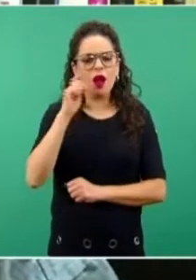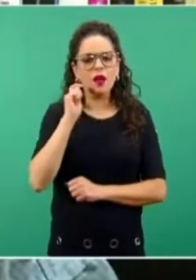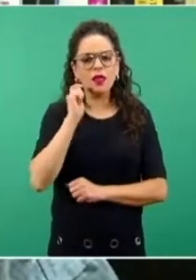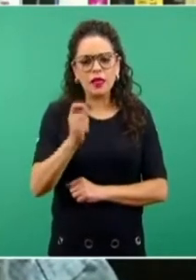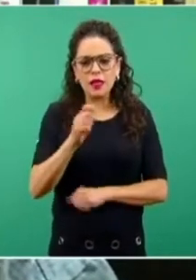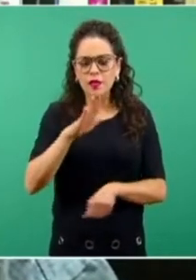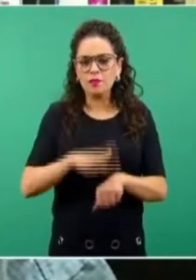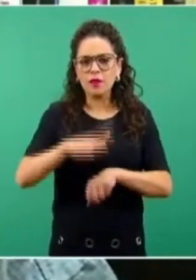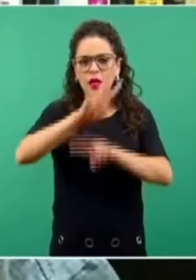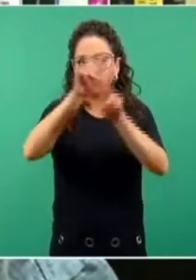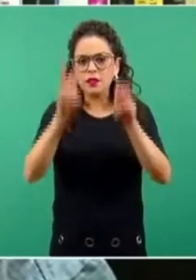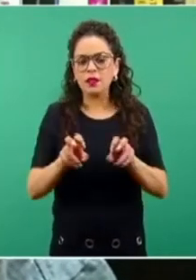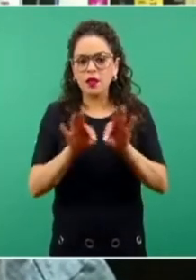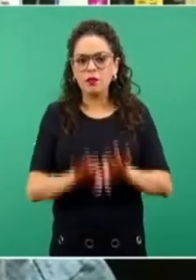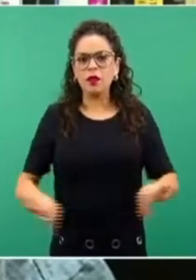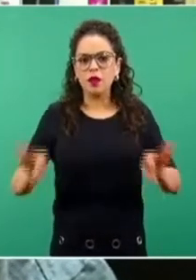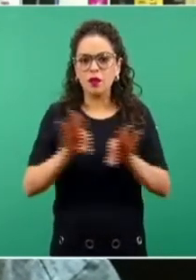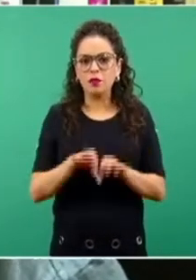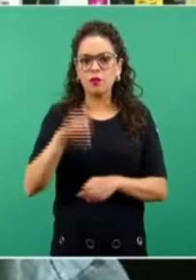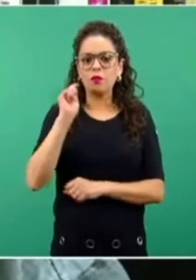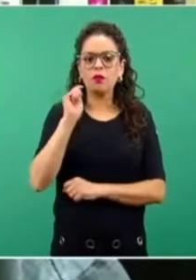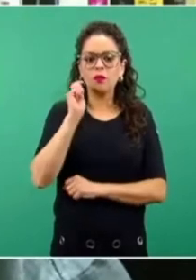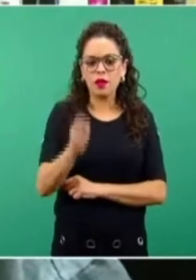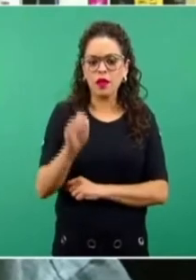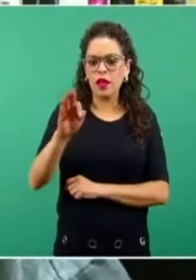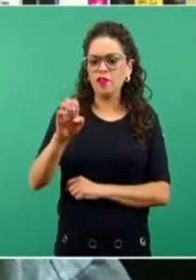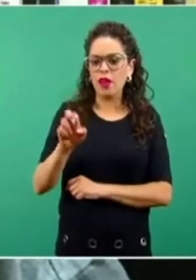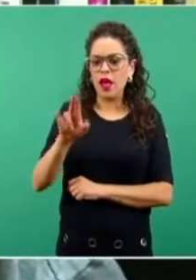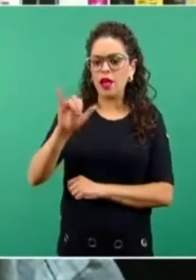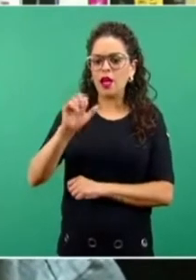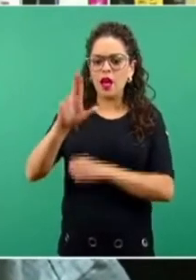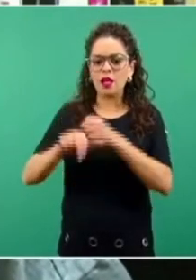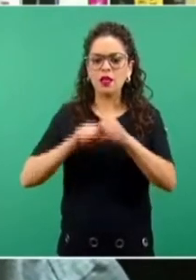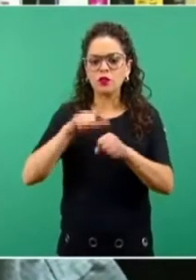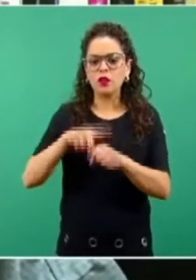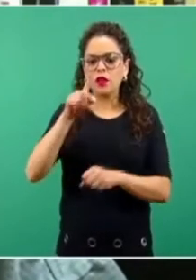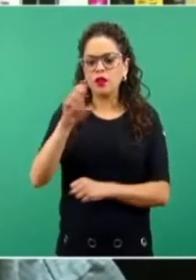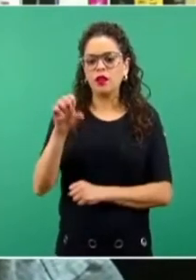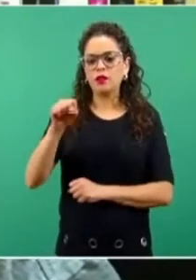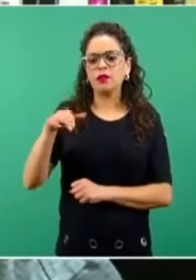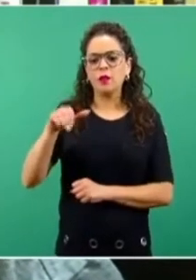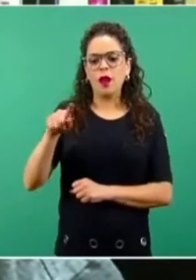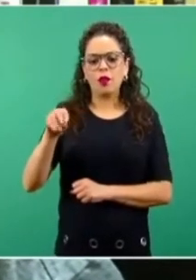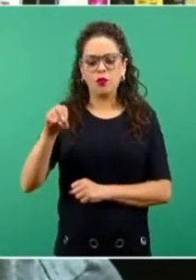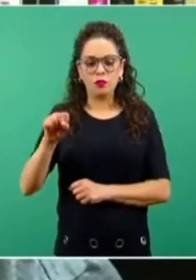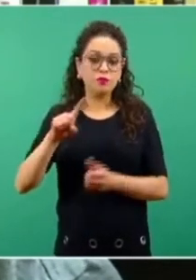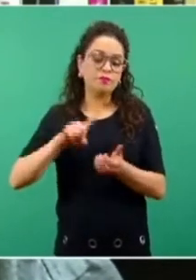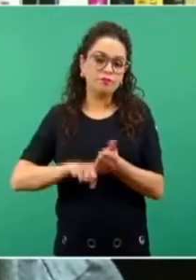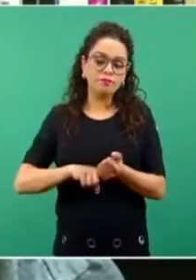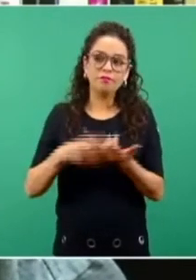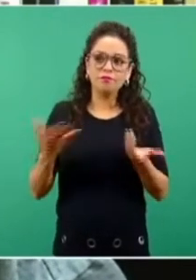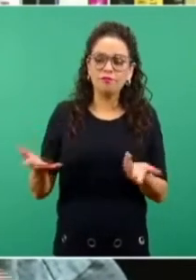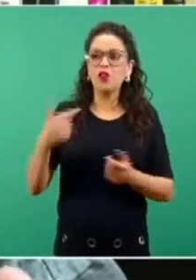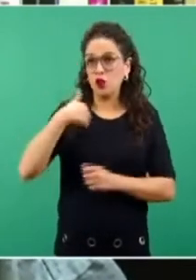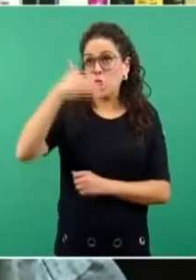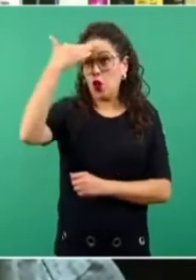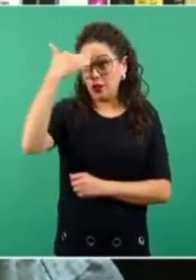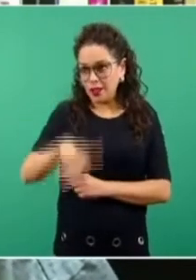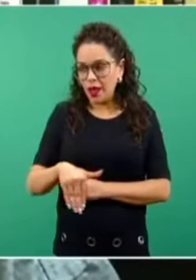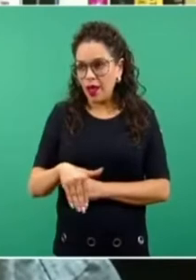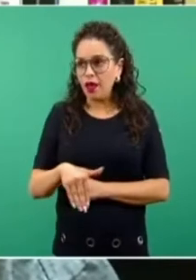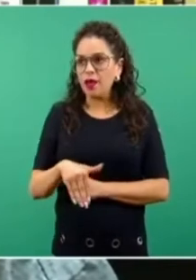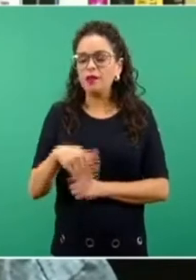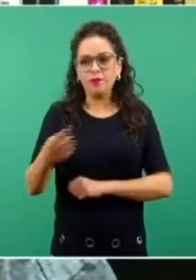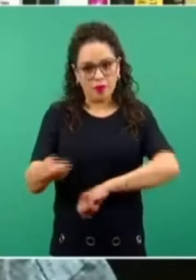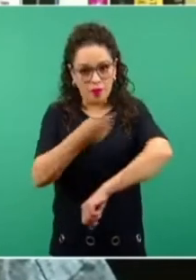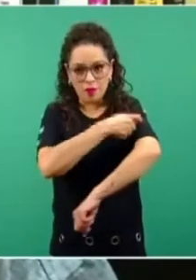temas, es la Feria Nacional de San Marcos. ¿Qué tan preparados estamos ya? Yo sé que la vacunación se hace el